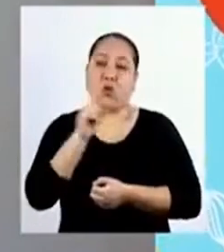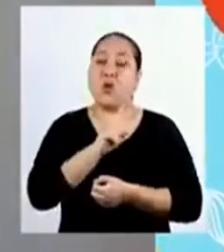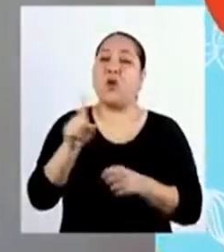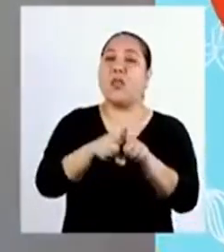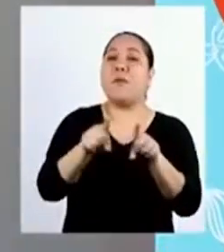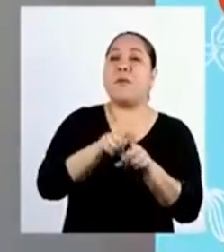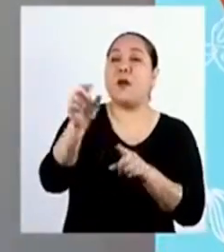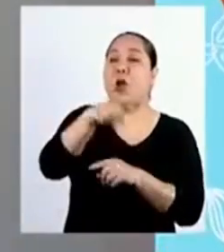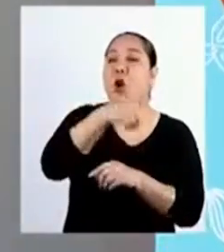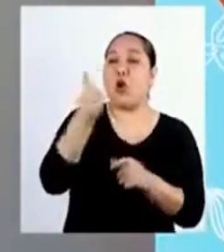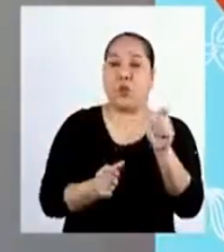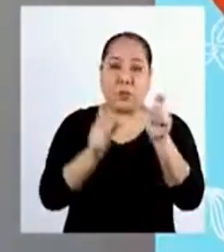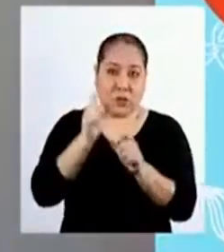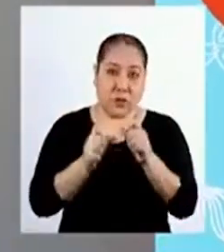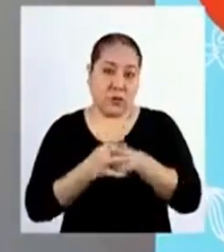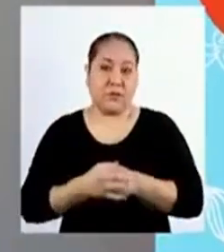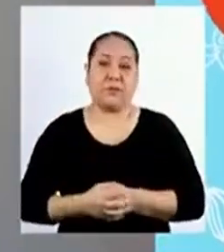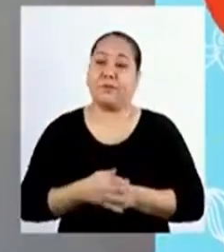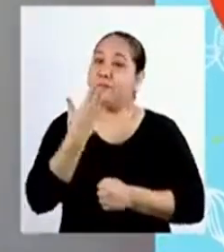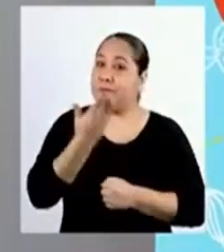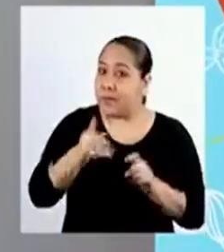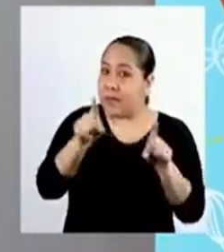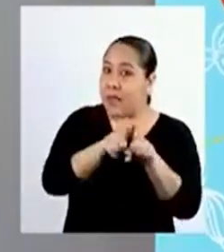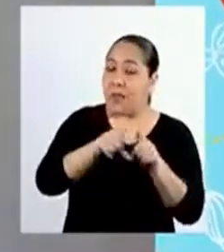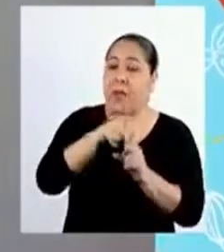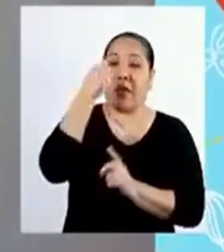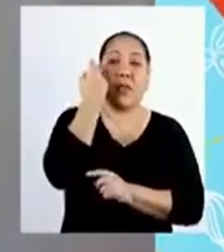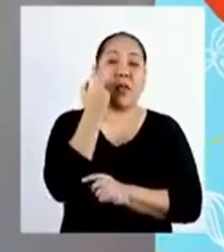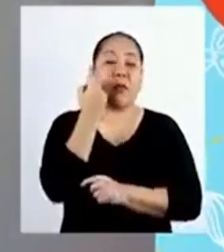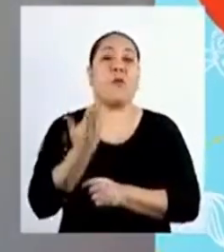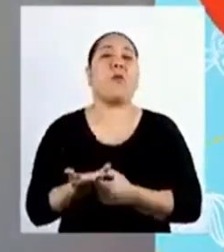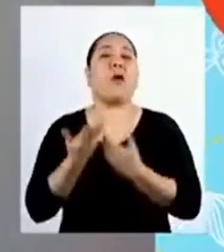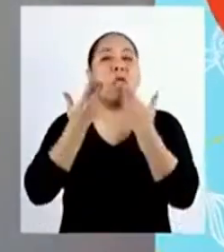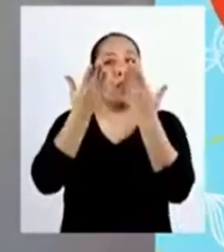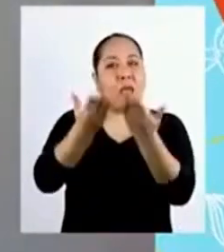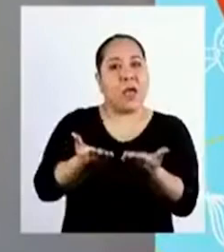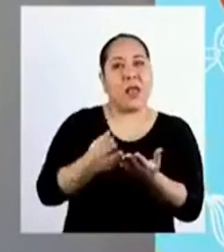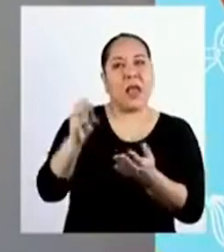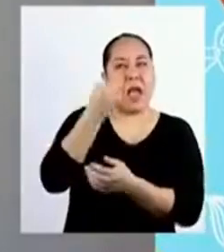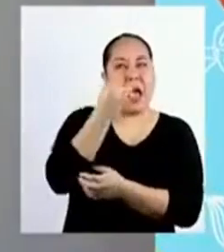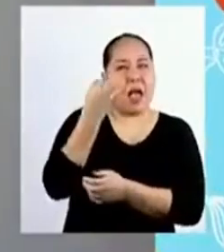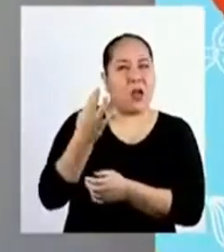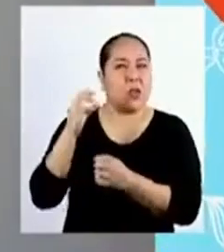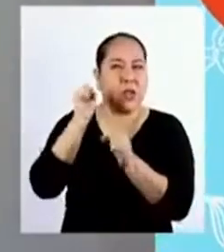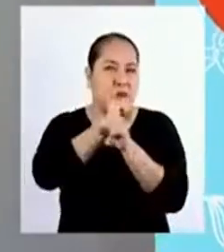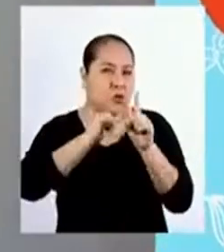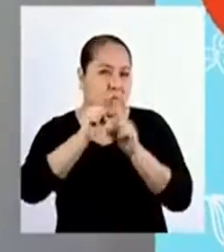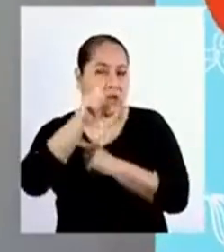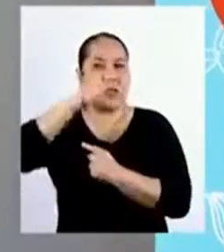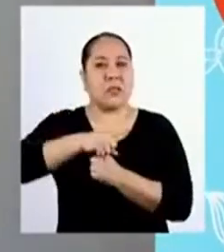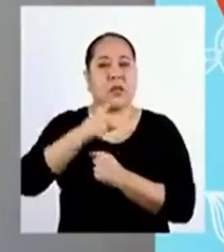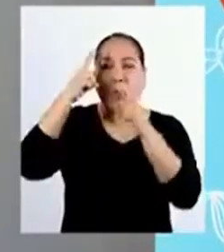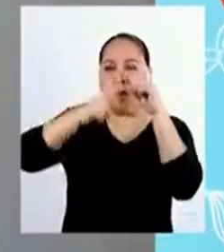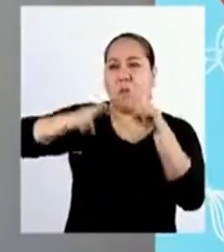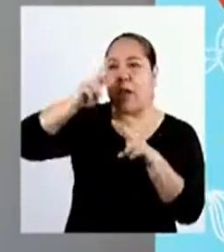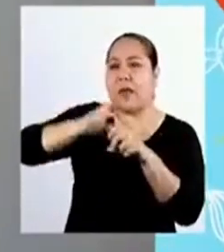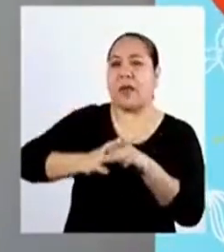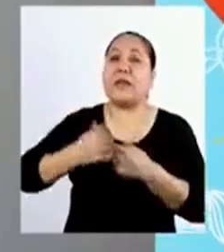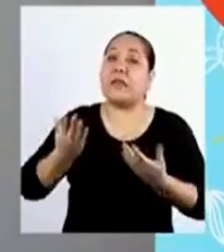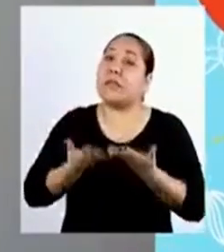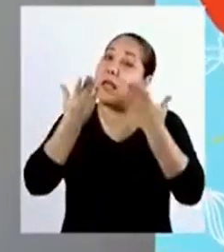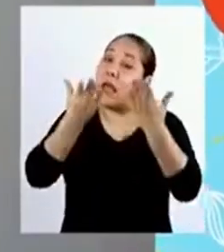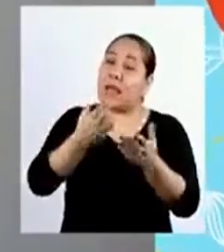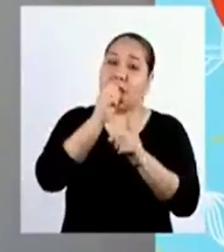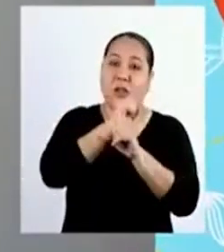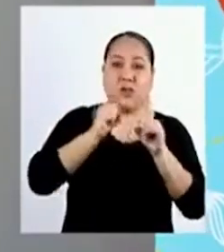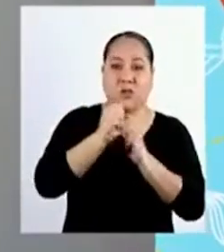Sino también para los demás Asimismo Entendemos que para recibir Algo de la sociedad Debemos de alguna forma También dar